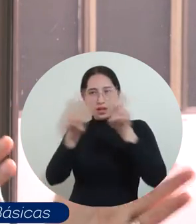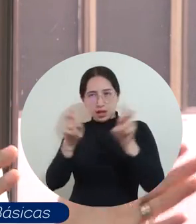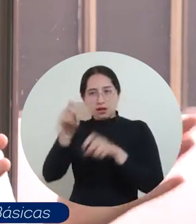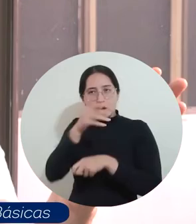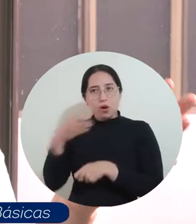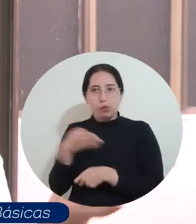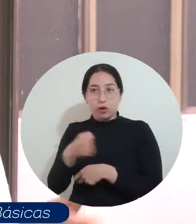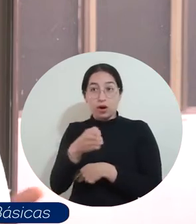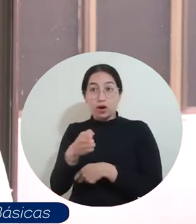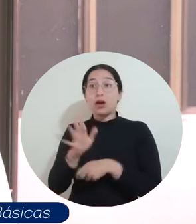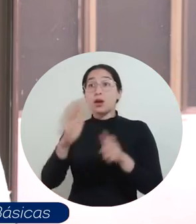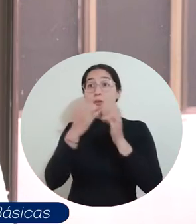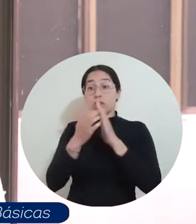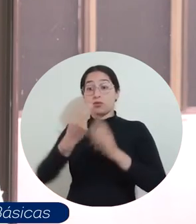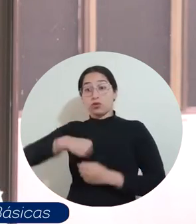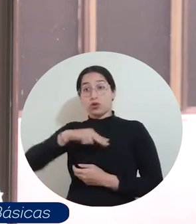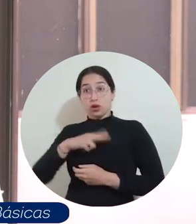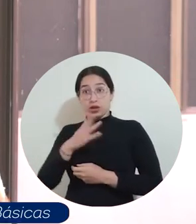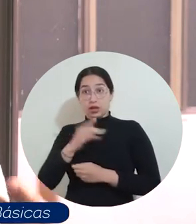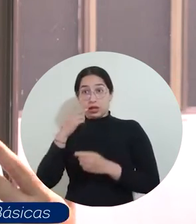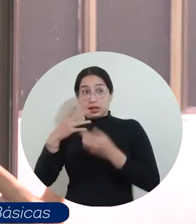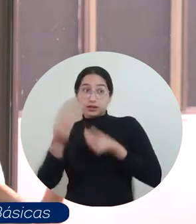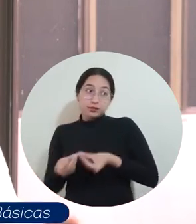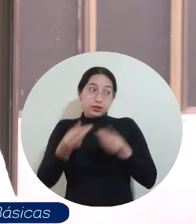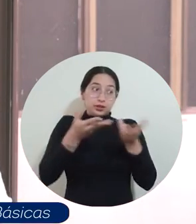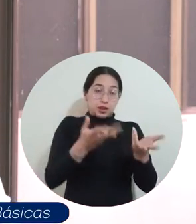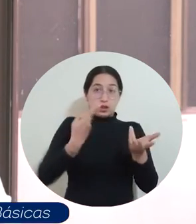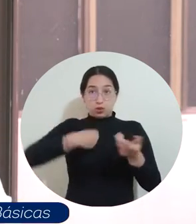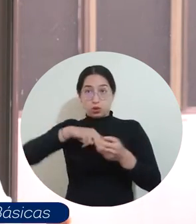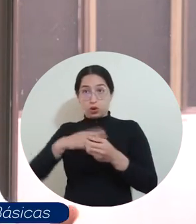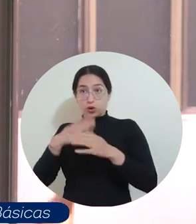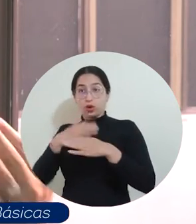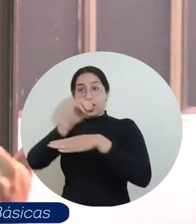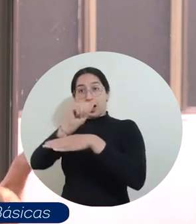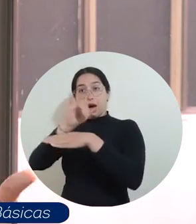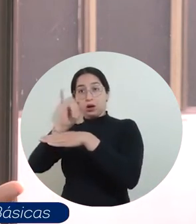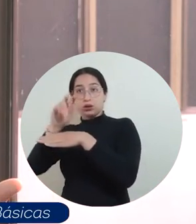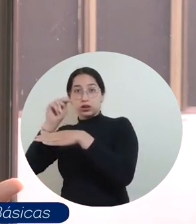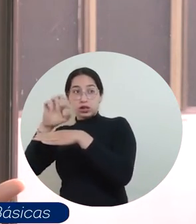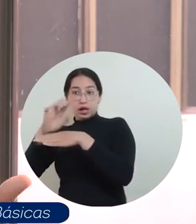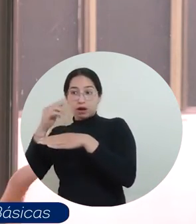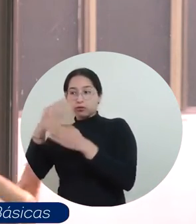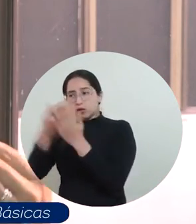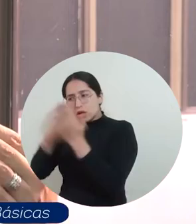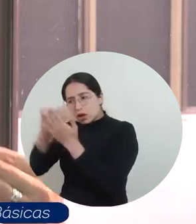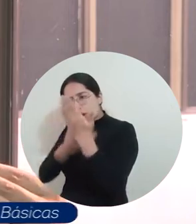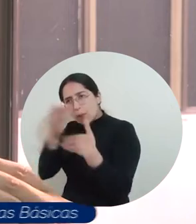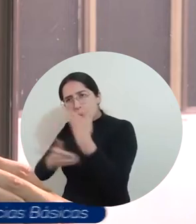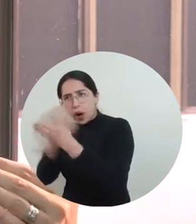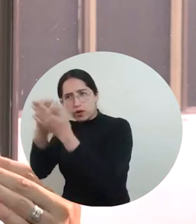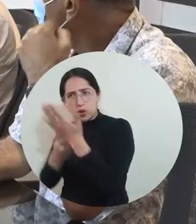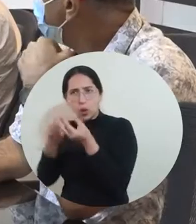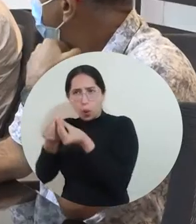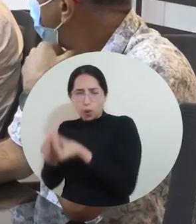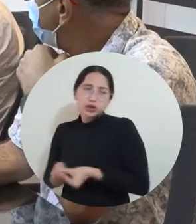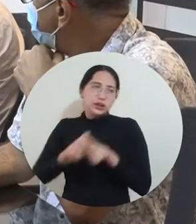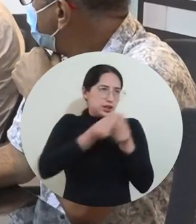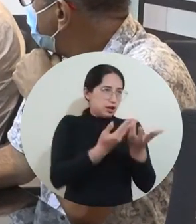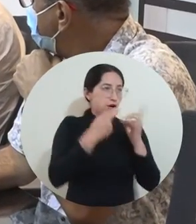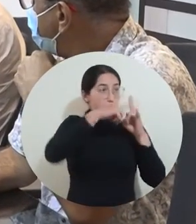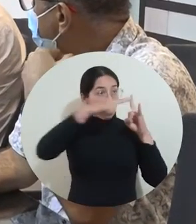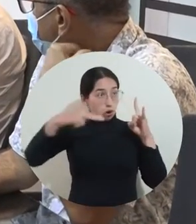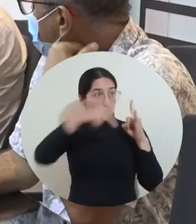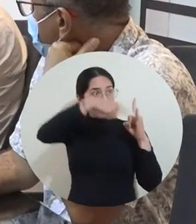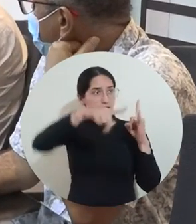se los entregamos a la autoridad pesquera para que ellos ahora los estudien y decidan si